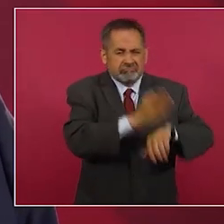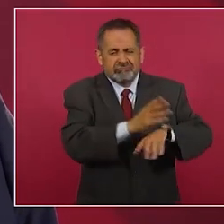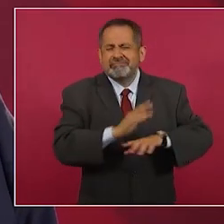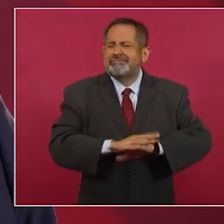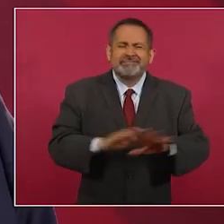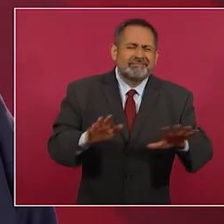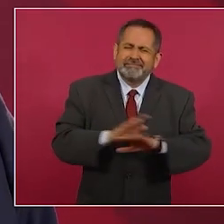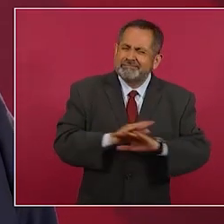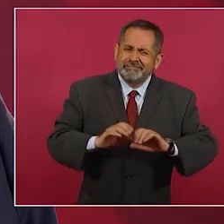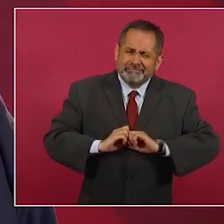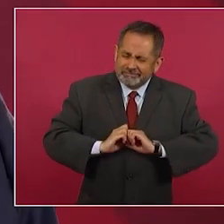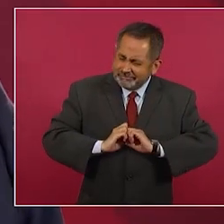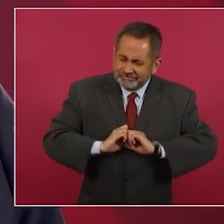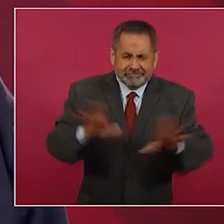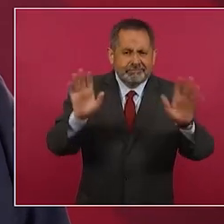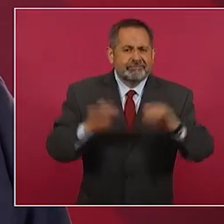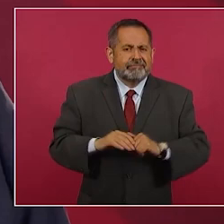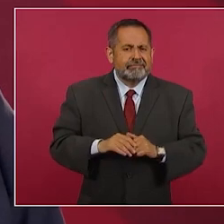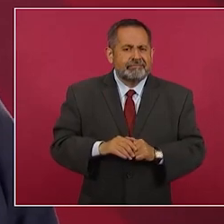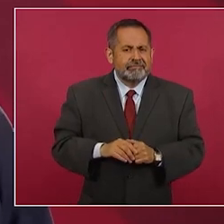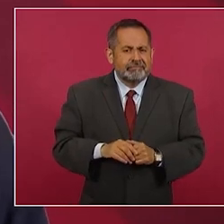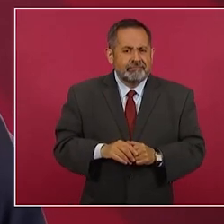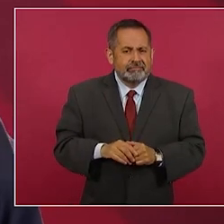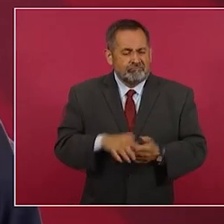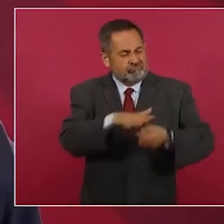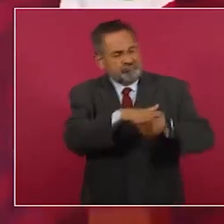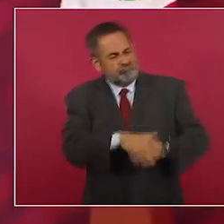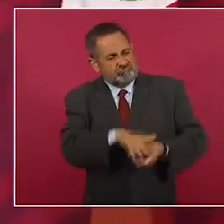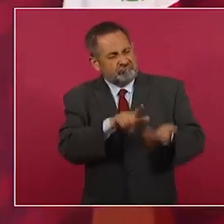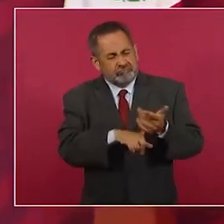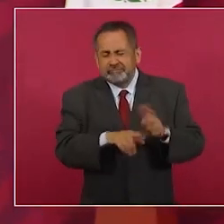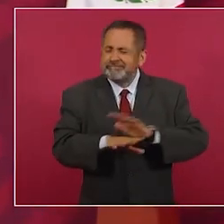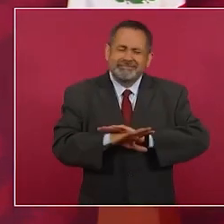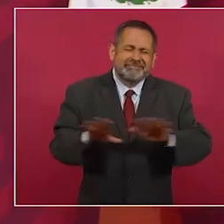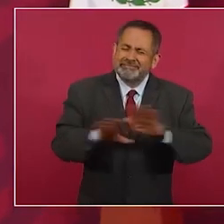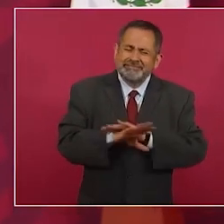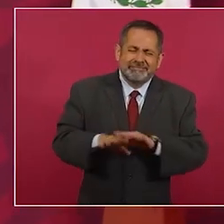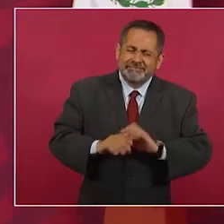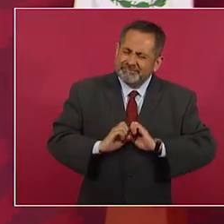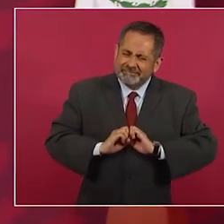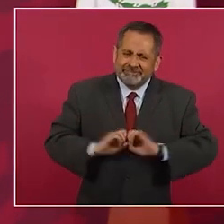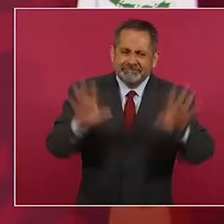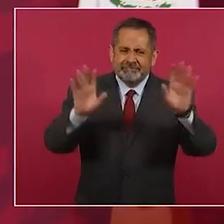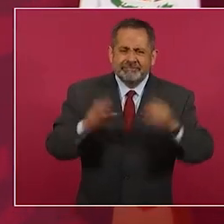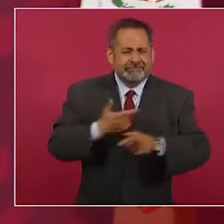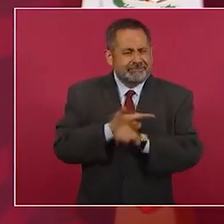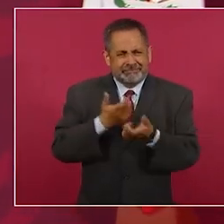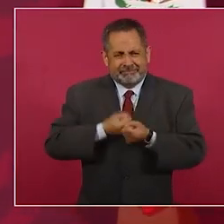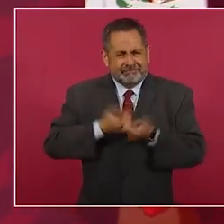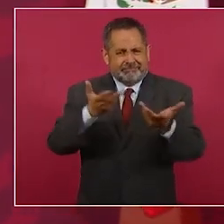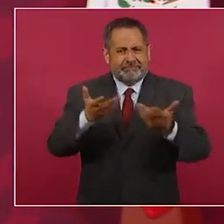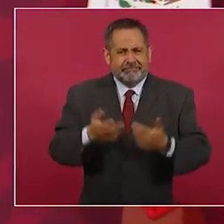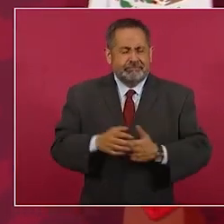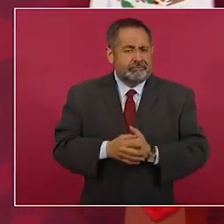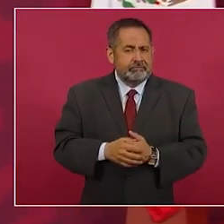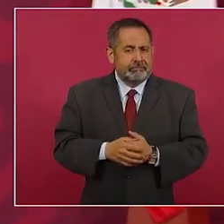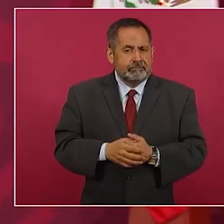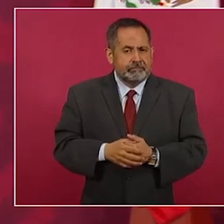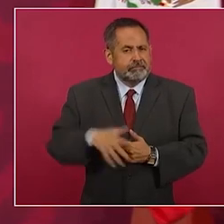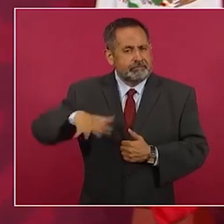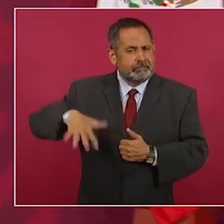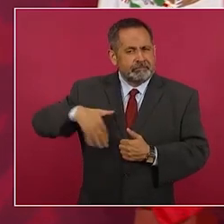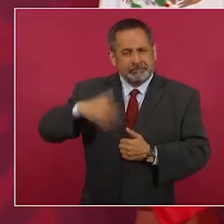mucho menos reprimir eso que les comentaba de